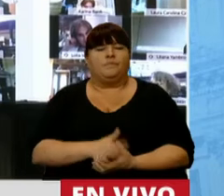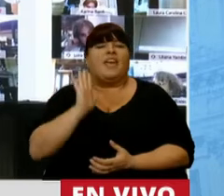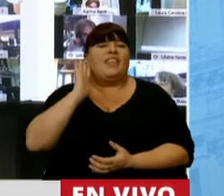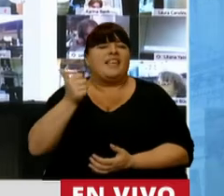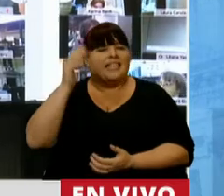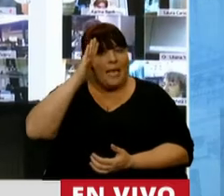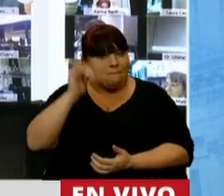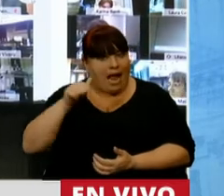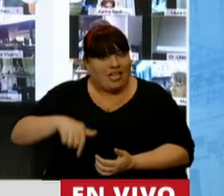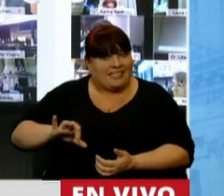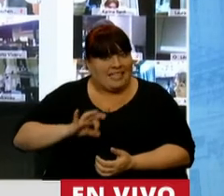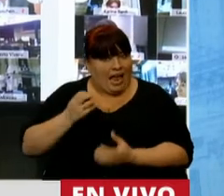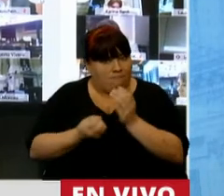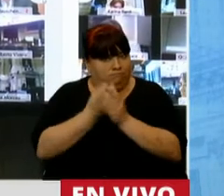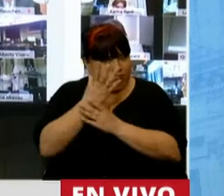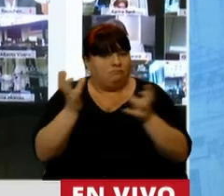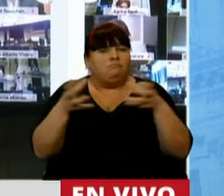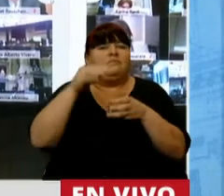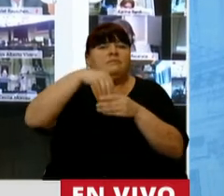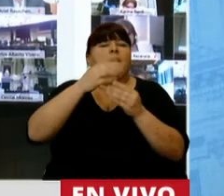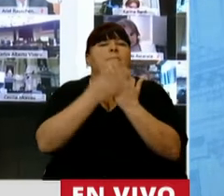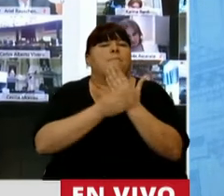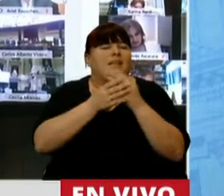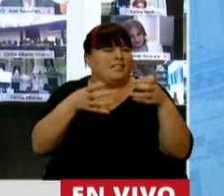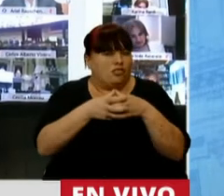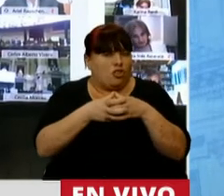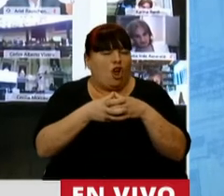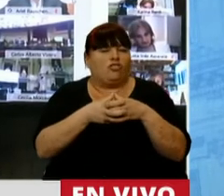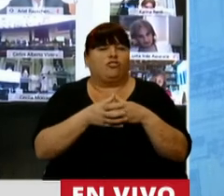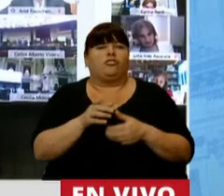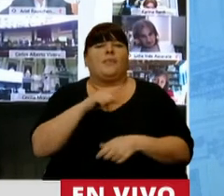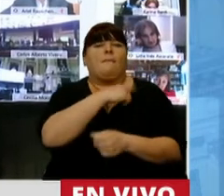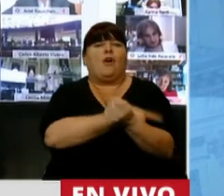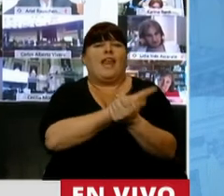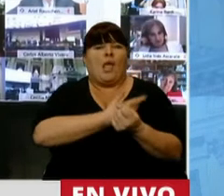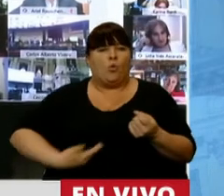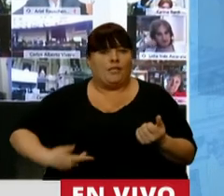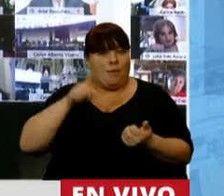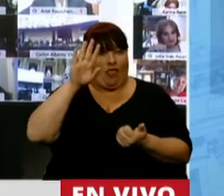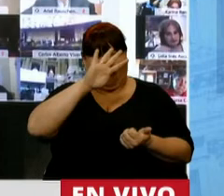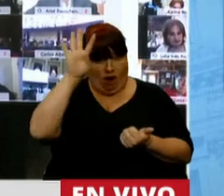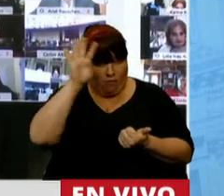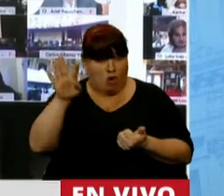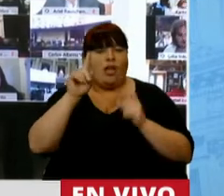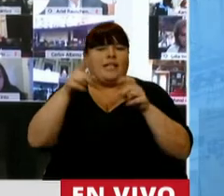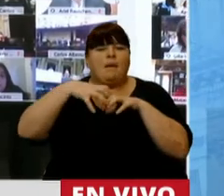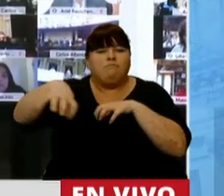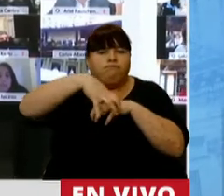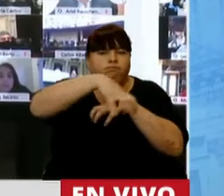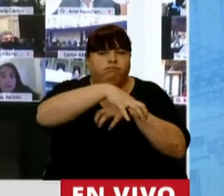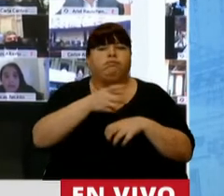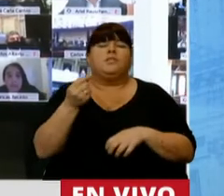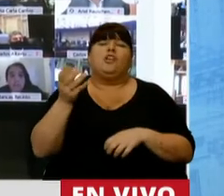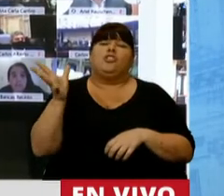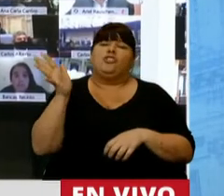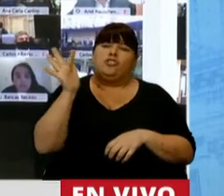16 de marzo de este año, conformado por el Gabinete de Ministros del Poder Ejecutivo Provincial y otras áreas que todos